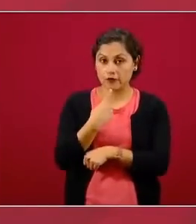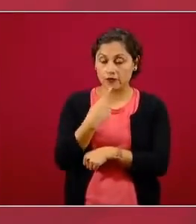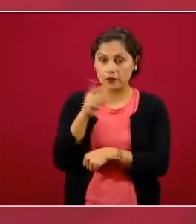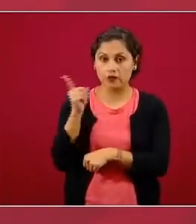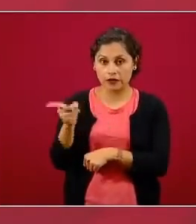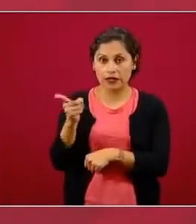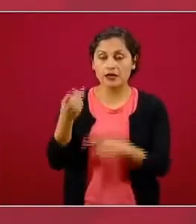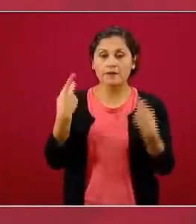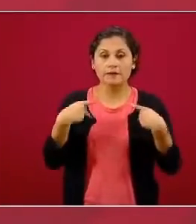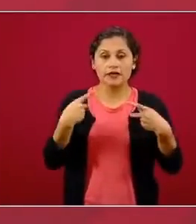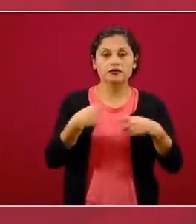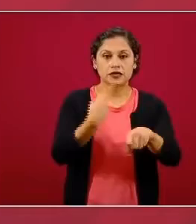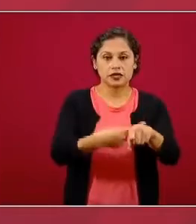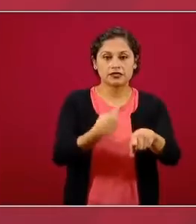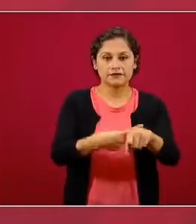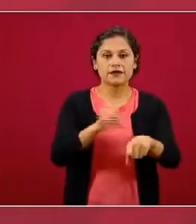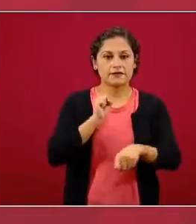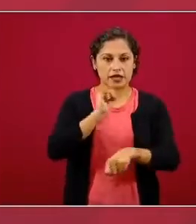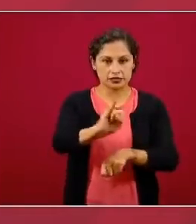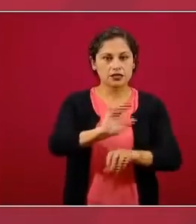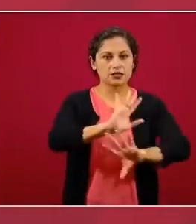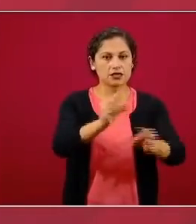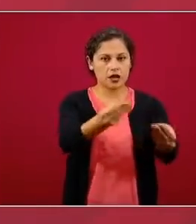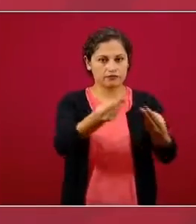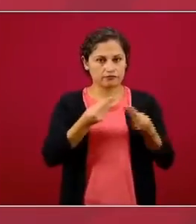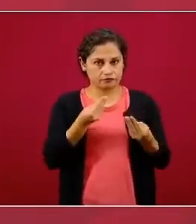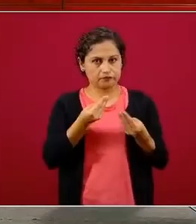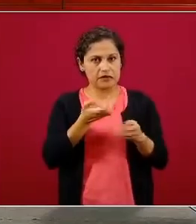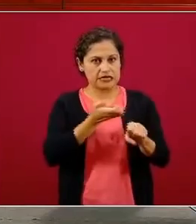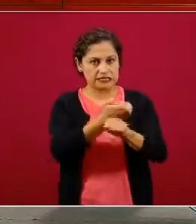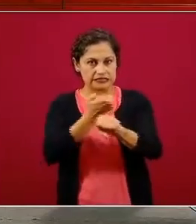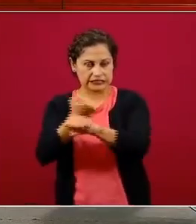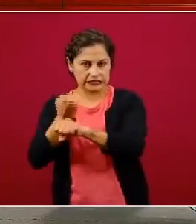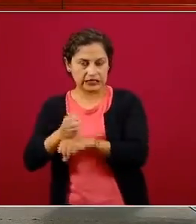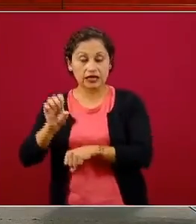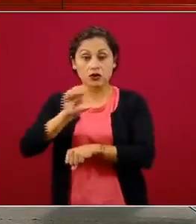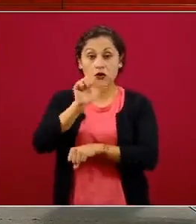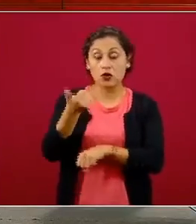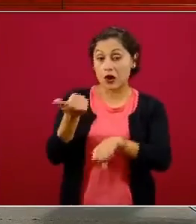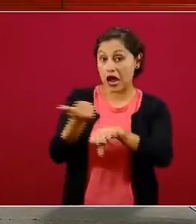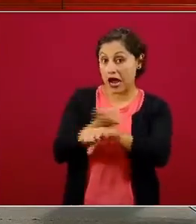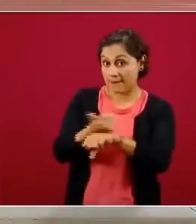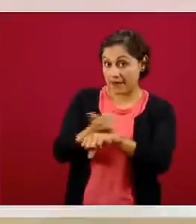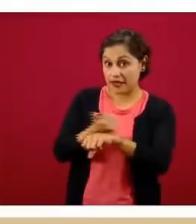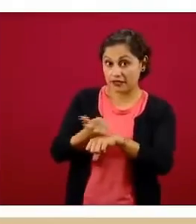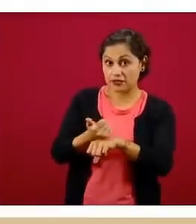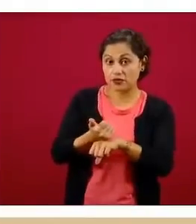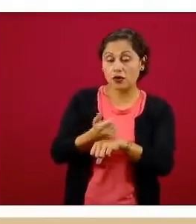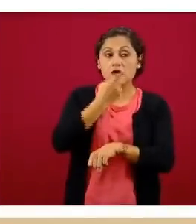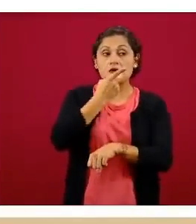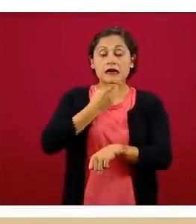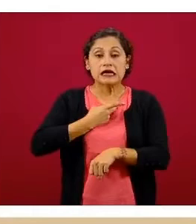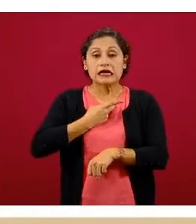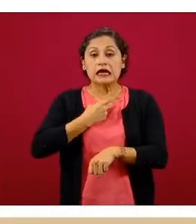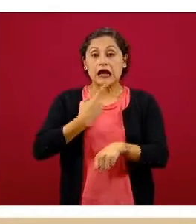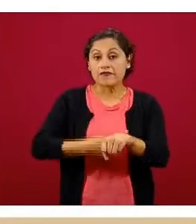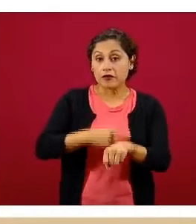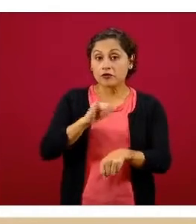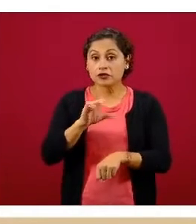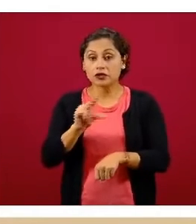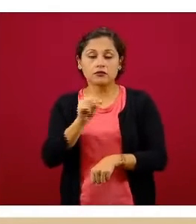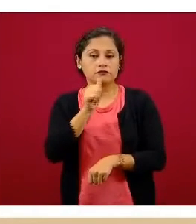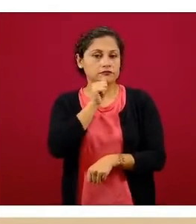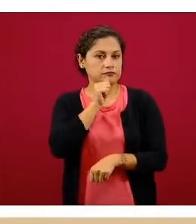confirmados por cada entidad federativa. Y en color amarillo están los que permanecen aún como sospechosos. Estos son personas